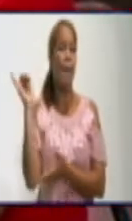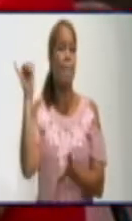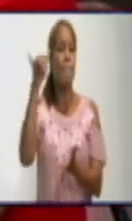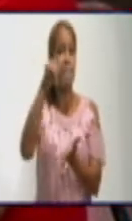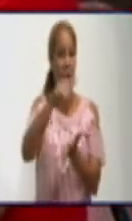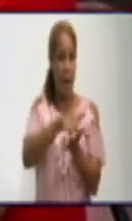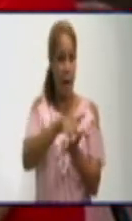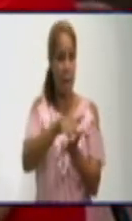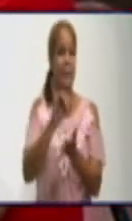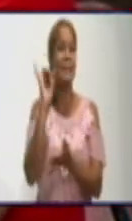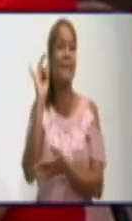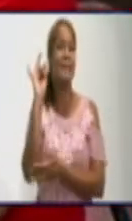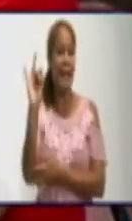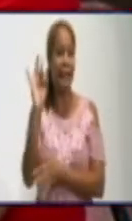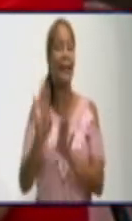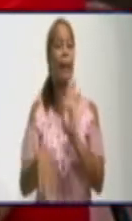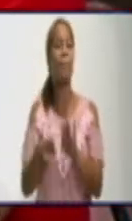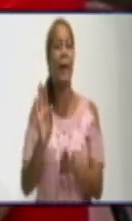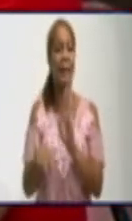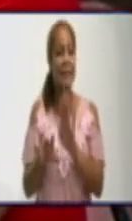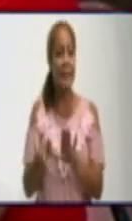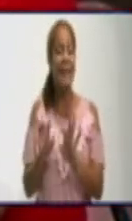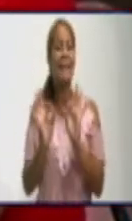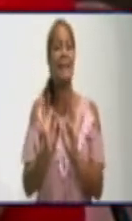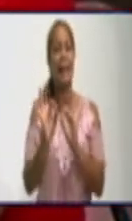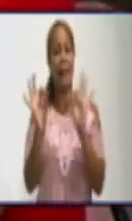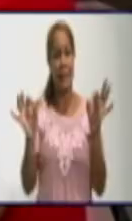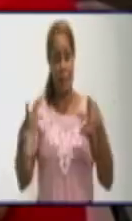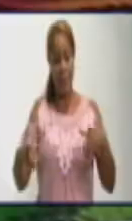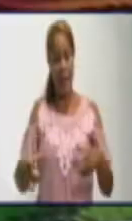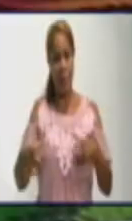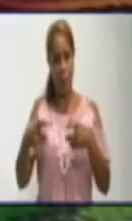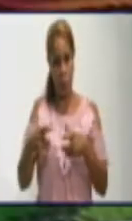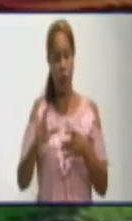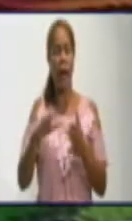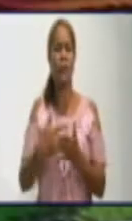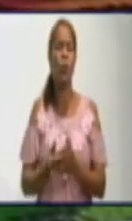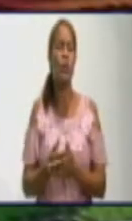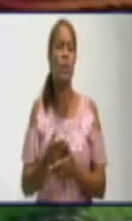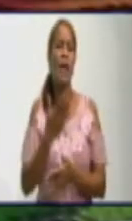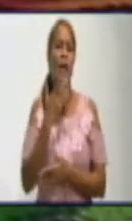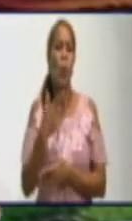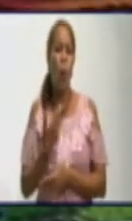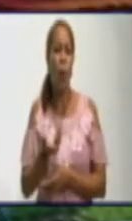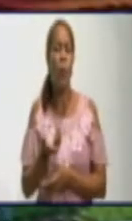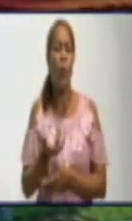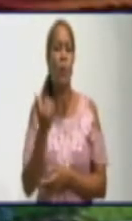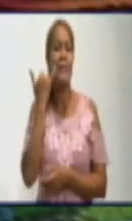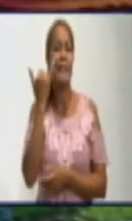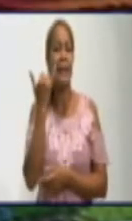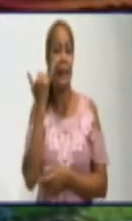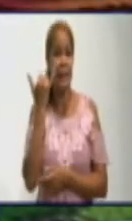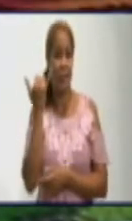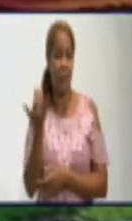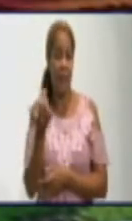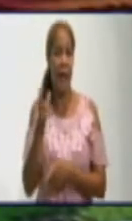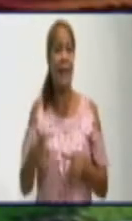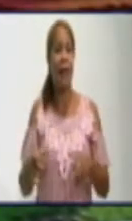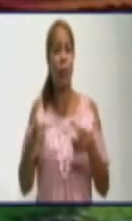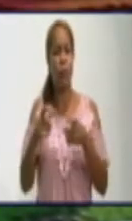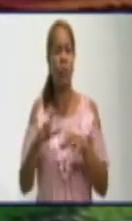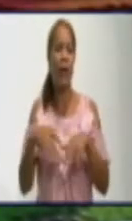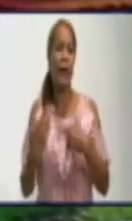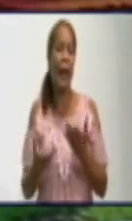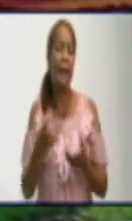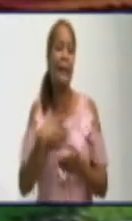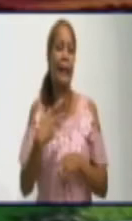estos 7 viajes. Es la diferencia. se identifican esas fosas reiterativas? ¿Qué trámite tiene que llevar la persona que tiene una